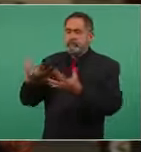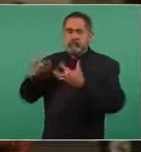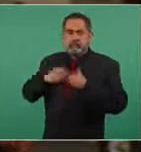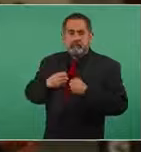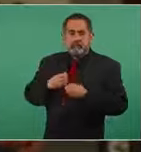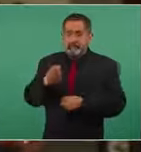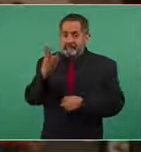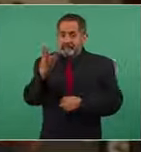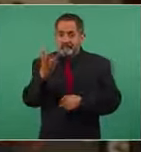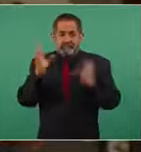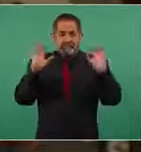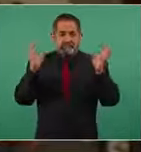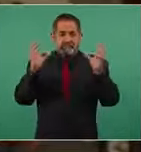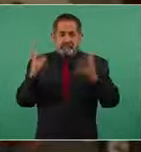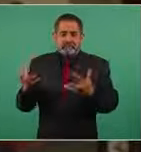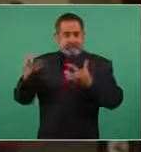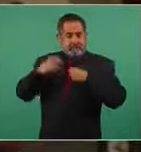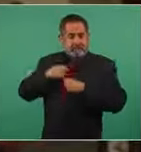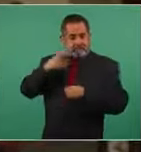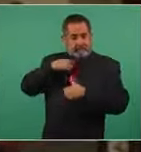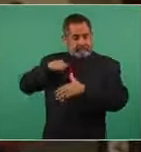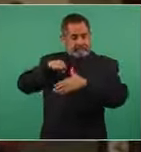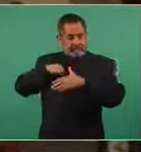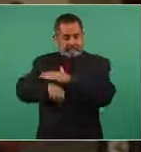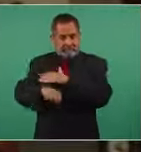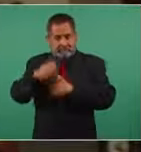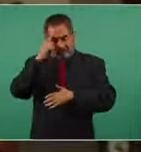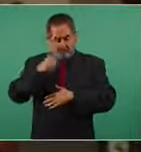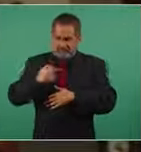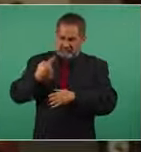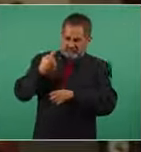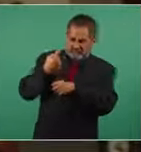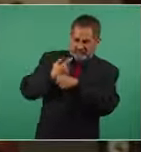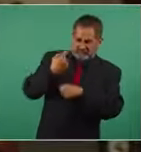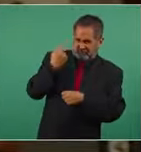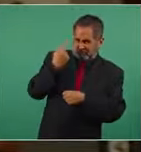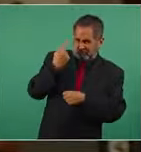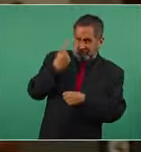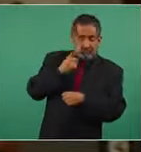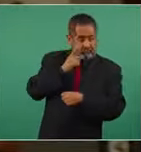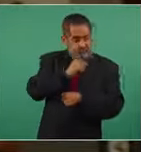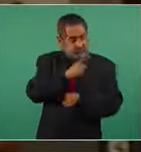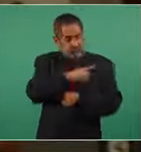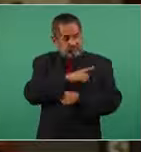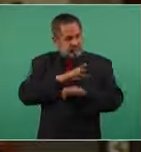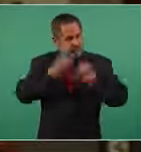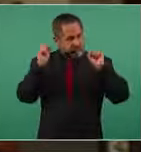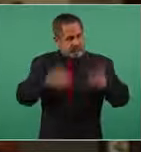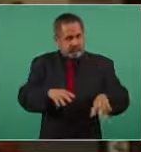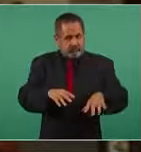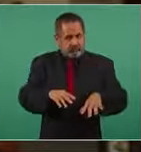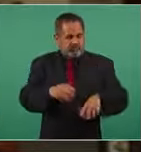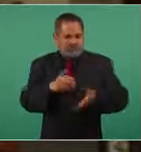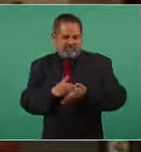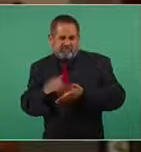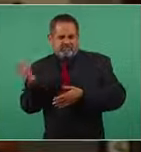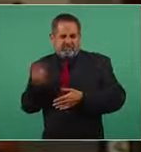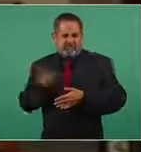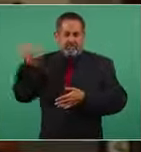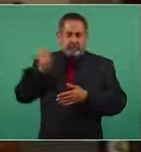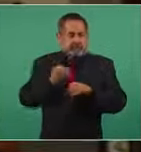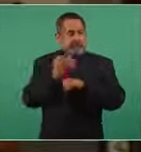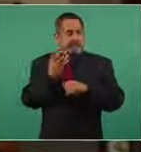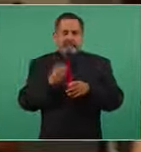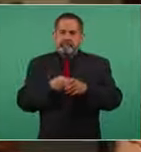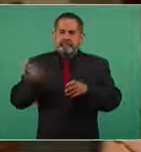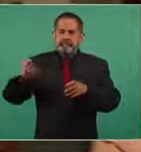estatales me treparon a la patrulla me amenazaron y me pidieron que abandonara el estado me sacaron del estado a